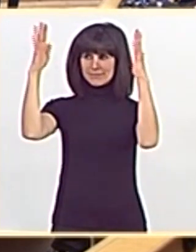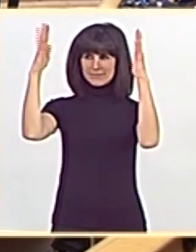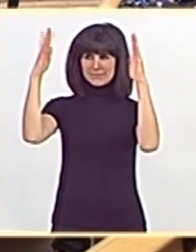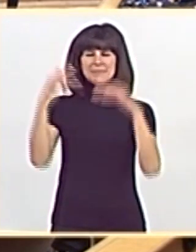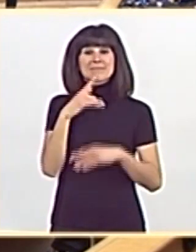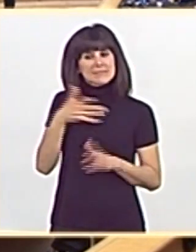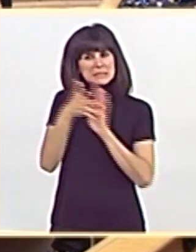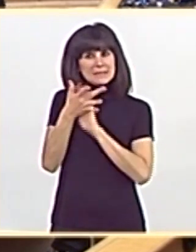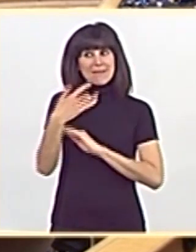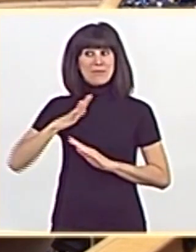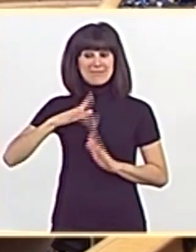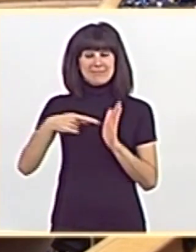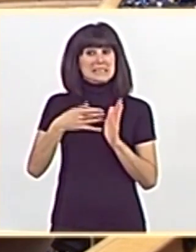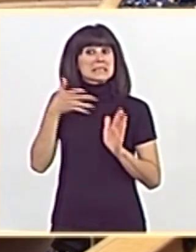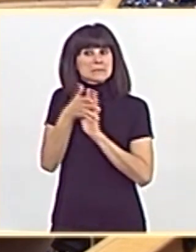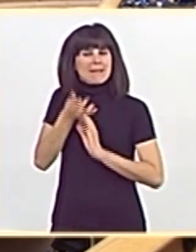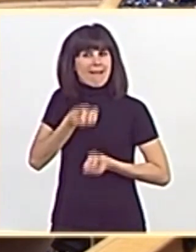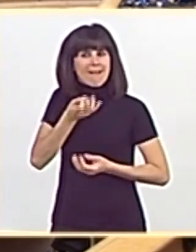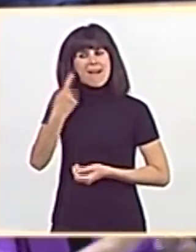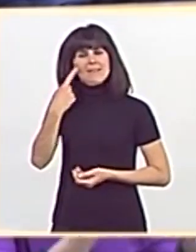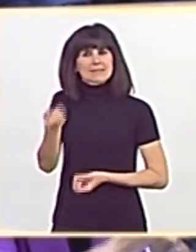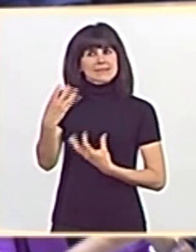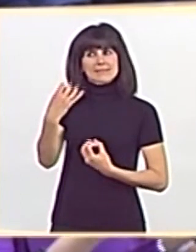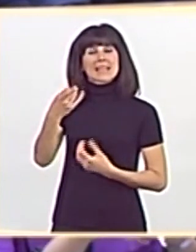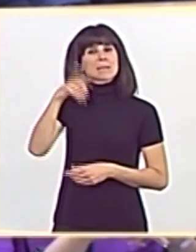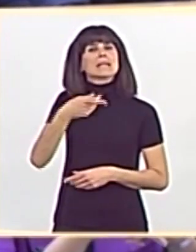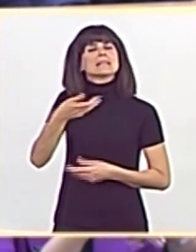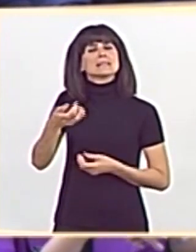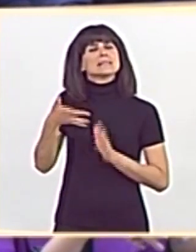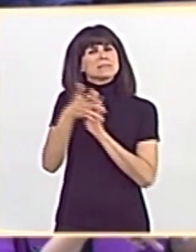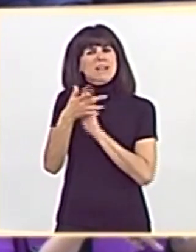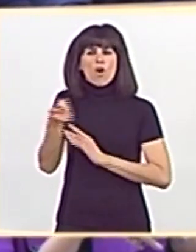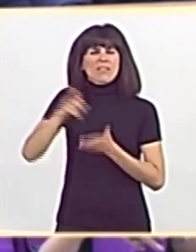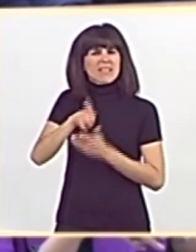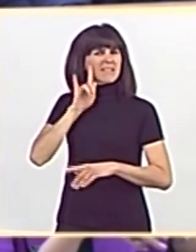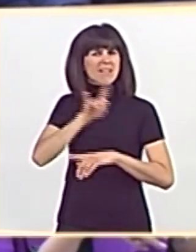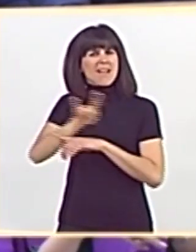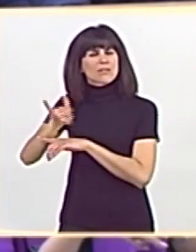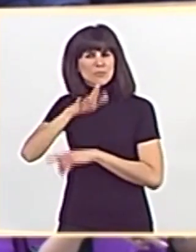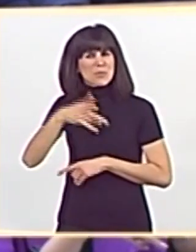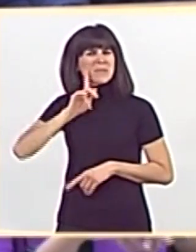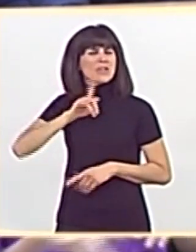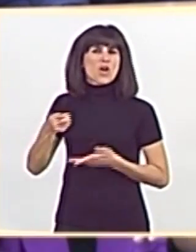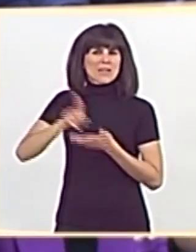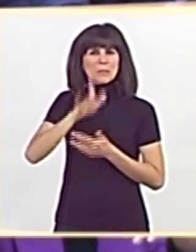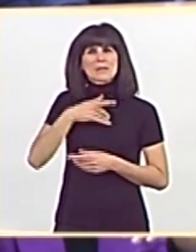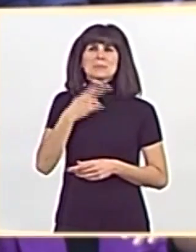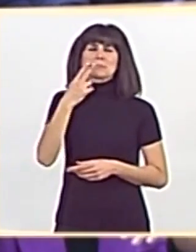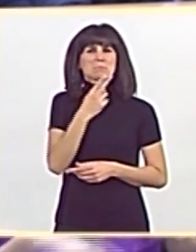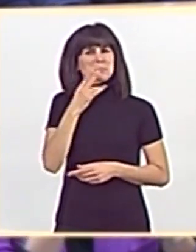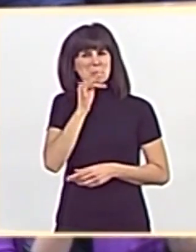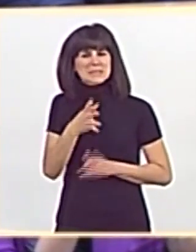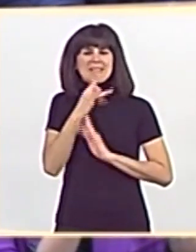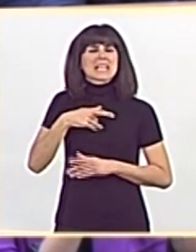Explique esto y explique también por qué ha vuelto a mentir esta vez con la promesa de no